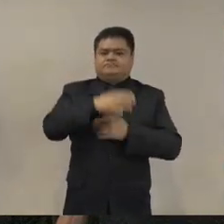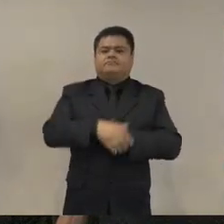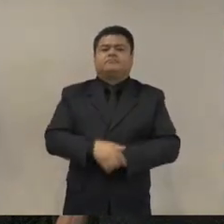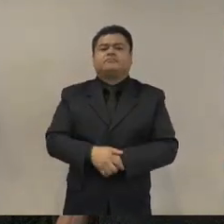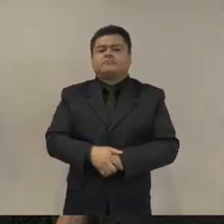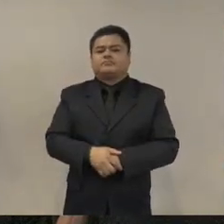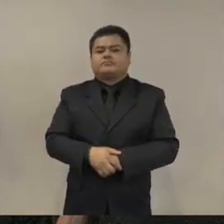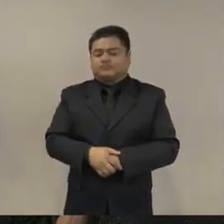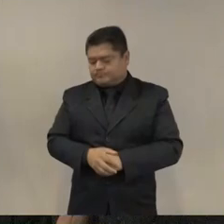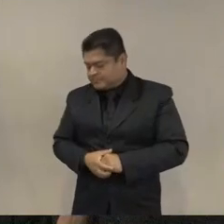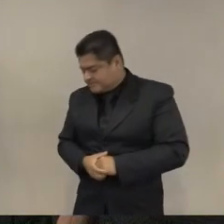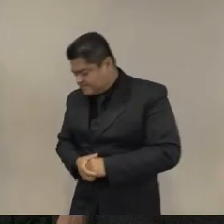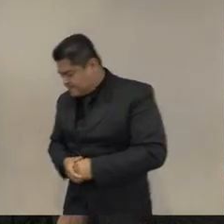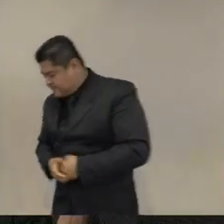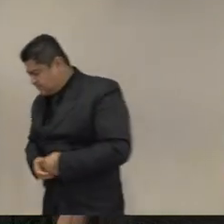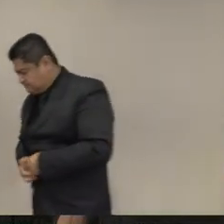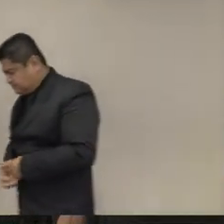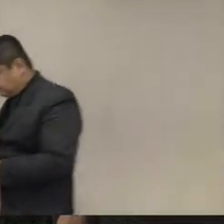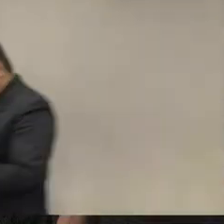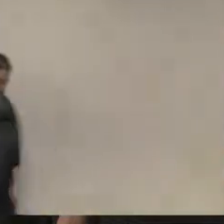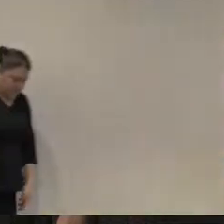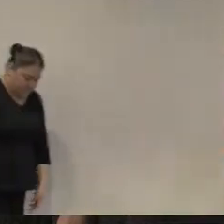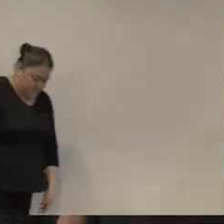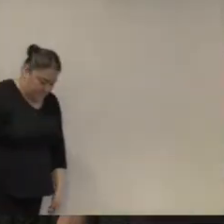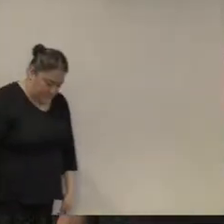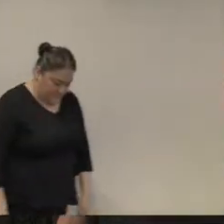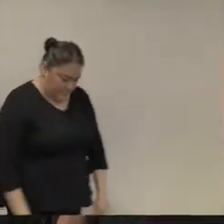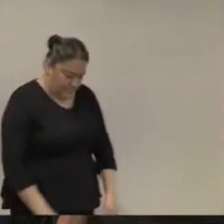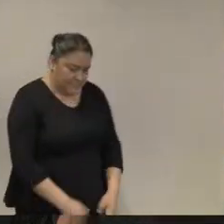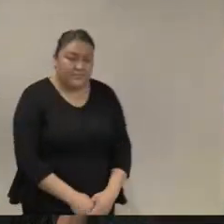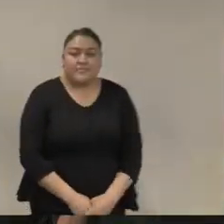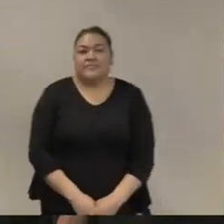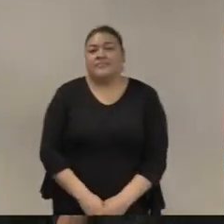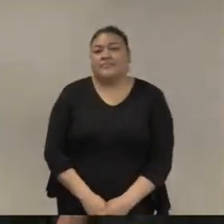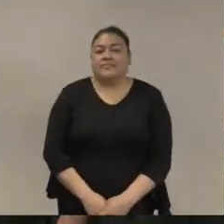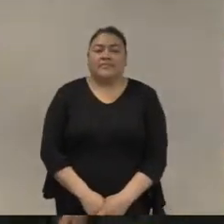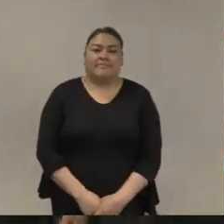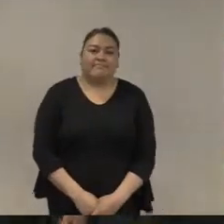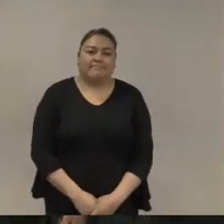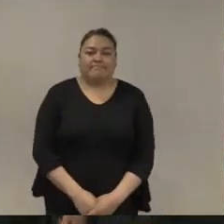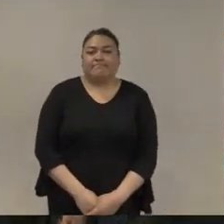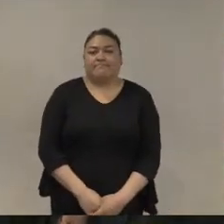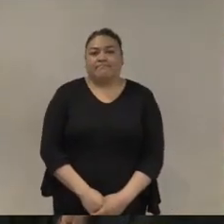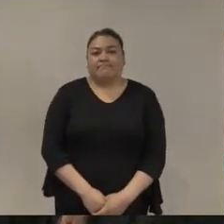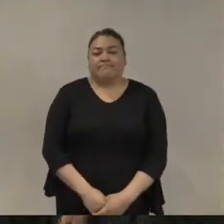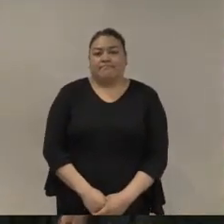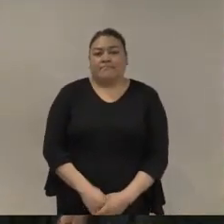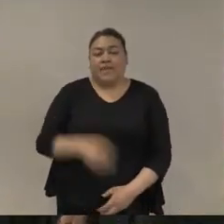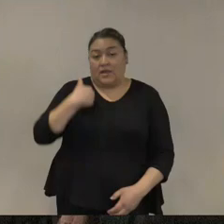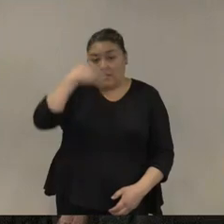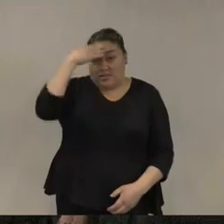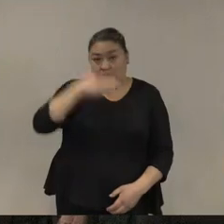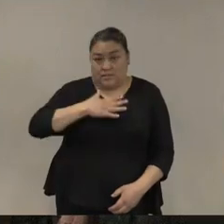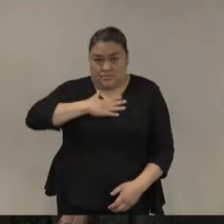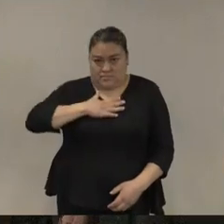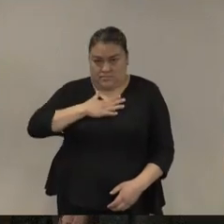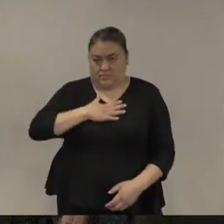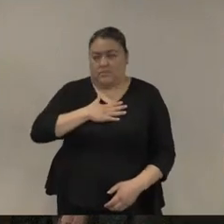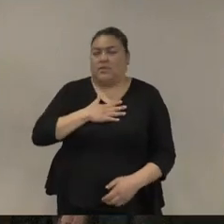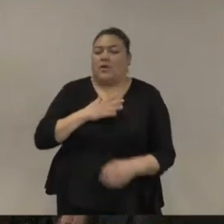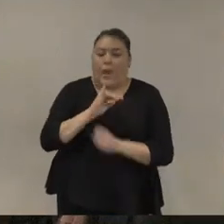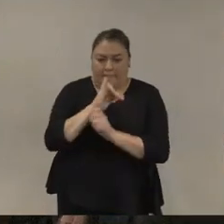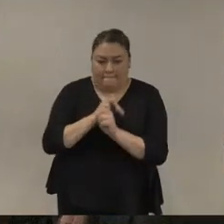organicé mi presentación a partir de tres ejes conforme a las notas metodológicas que me enviaron. Entonces, el primero,